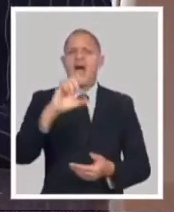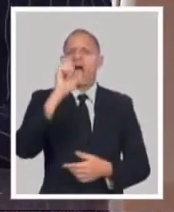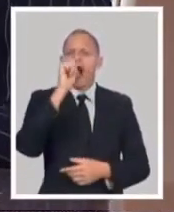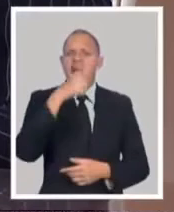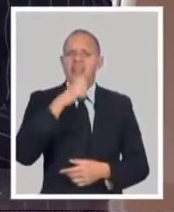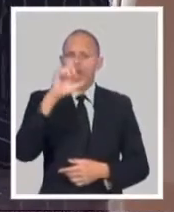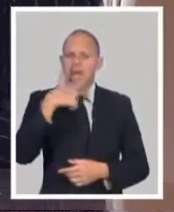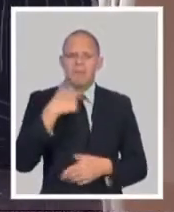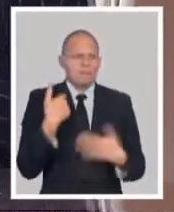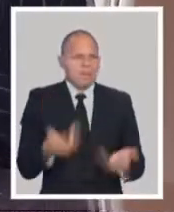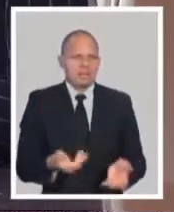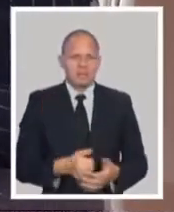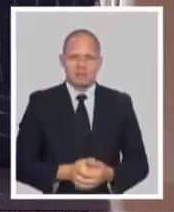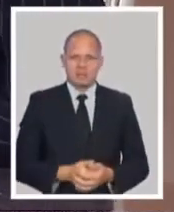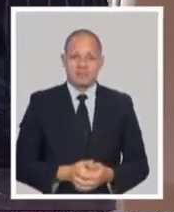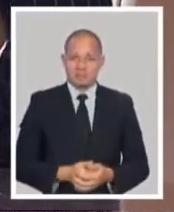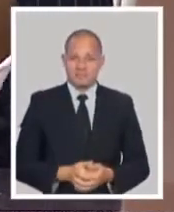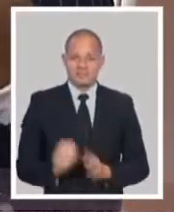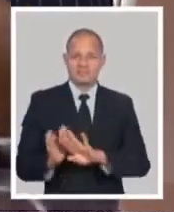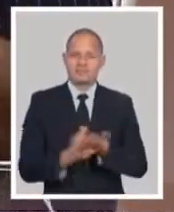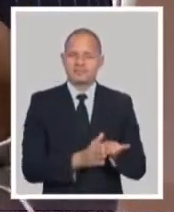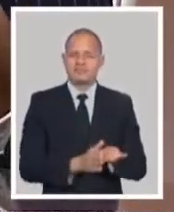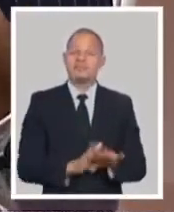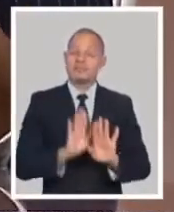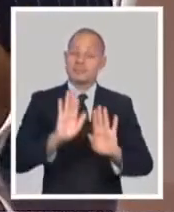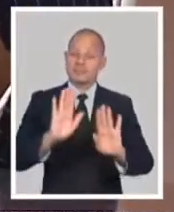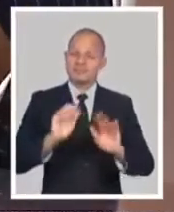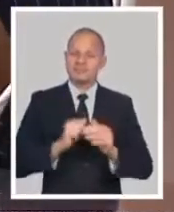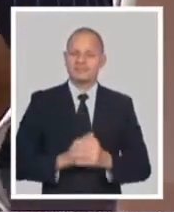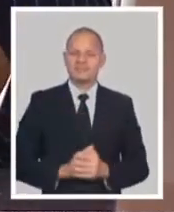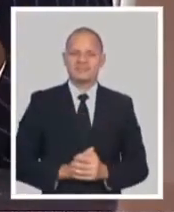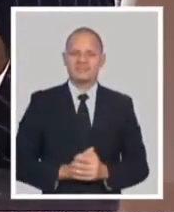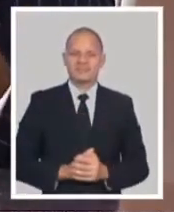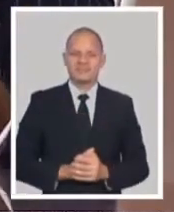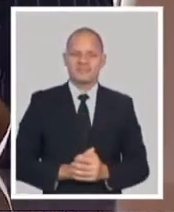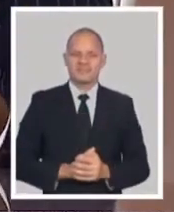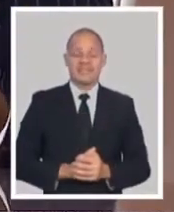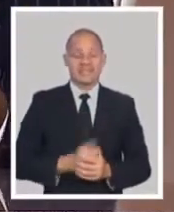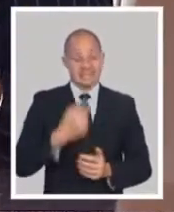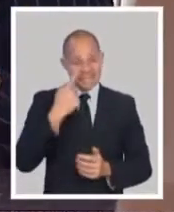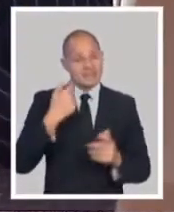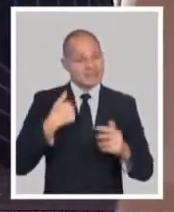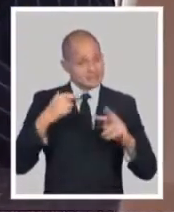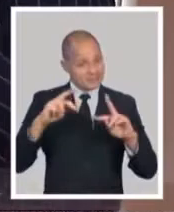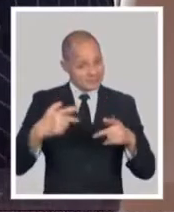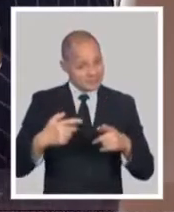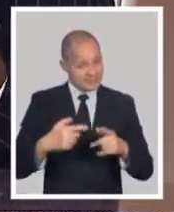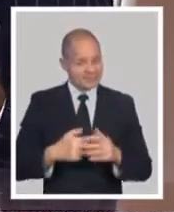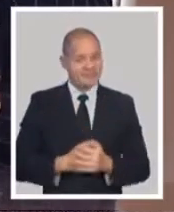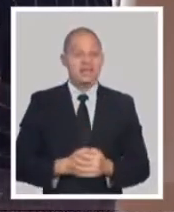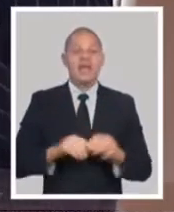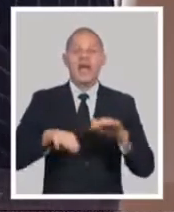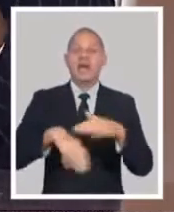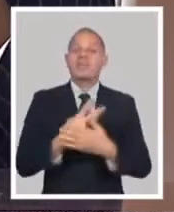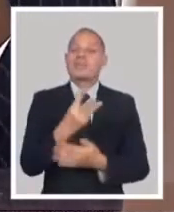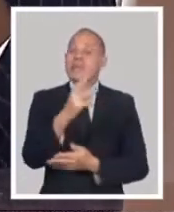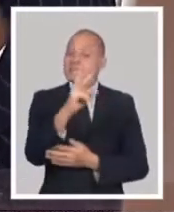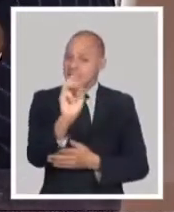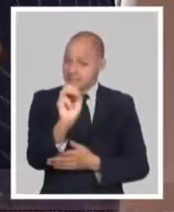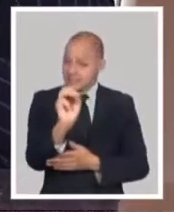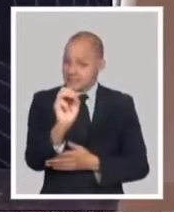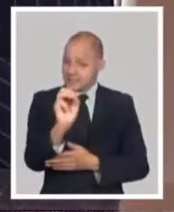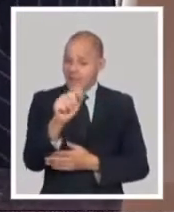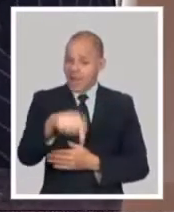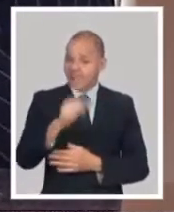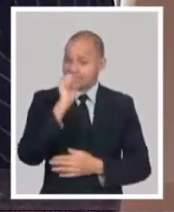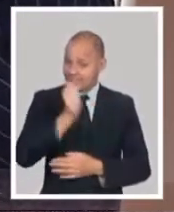del dinero para a partir del día 30 a las 6 de la tarde. Es decir, cuando estamos hablando de que